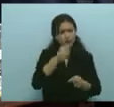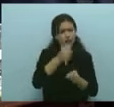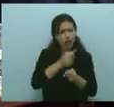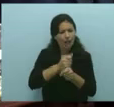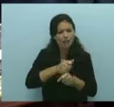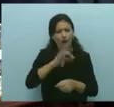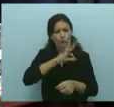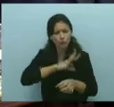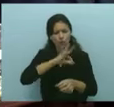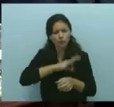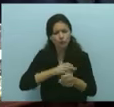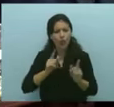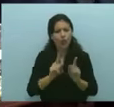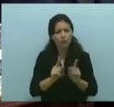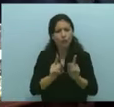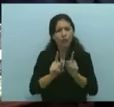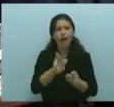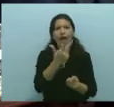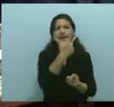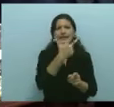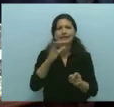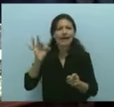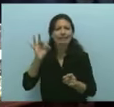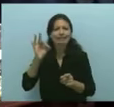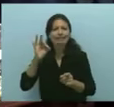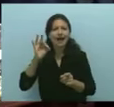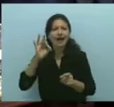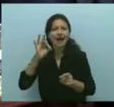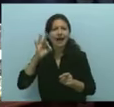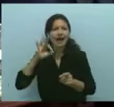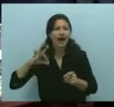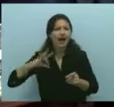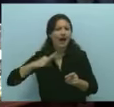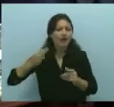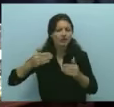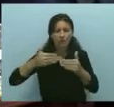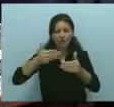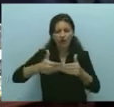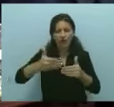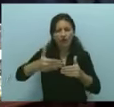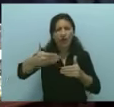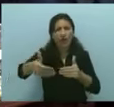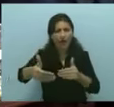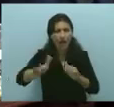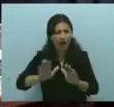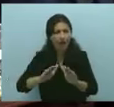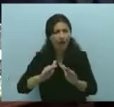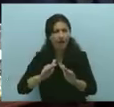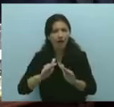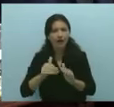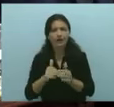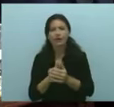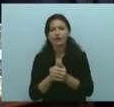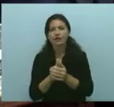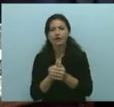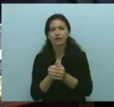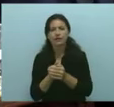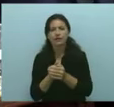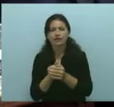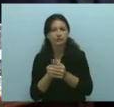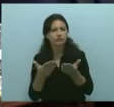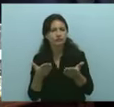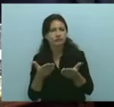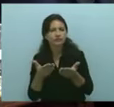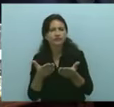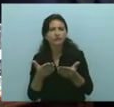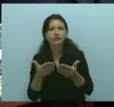llegar al 82% a los 36 años. Y hay un tope máximo de jubilación, ya lo dijimos, 20 jubilaciones mínimas, es